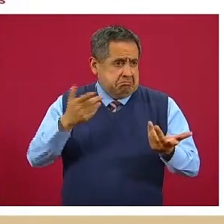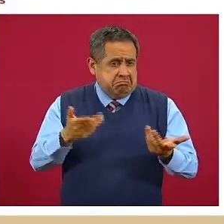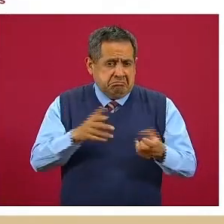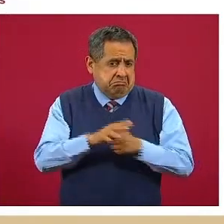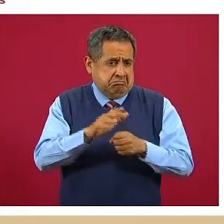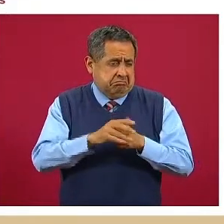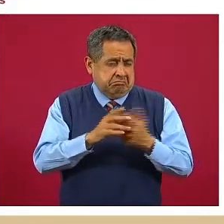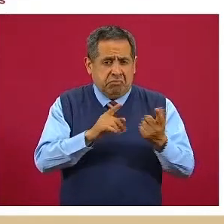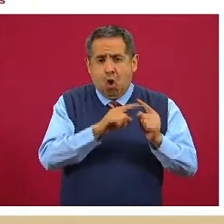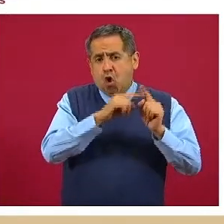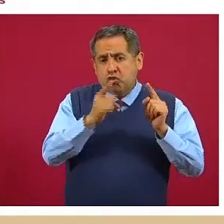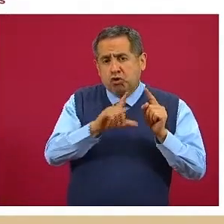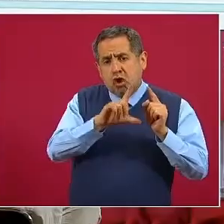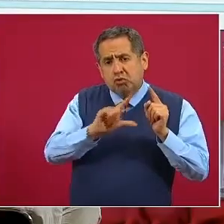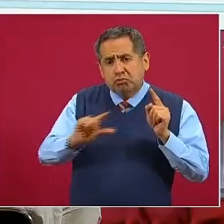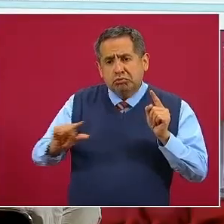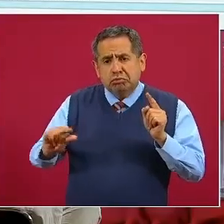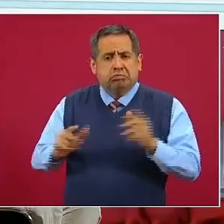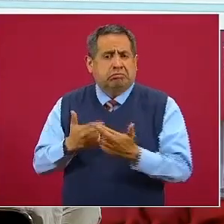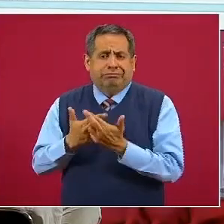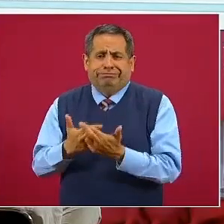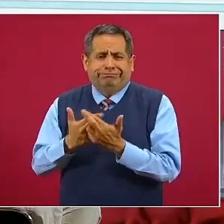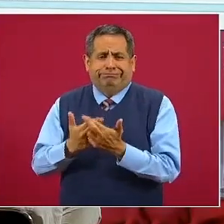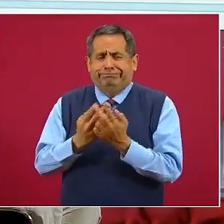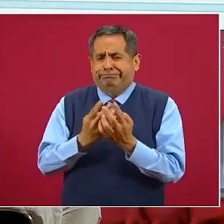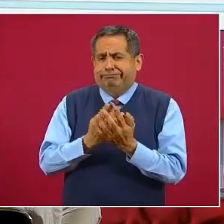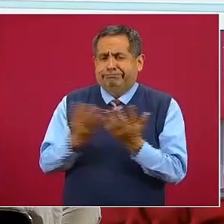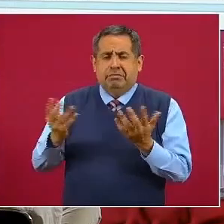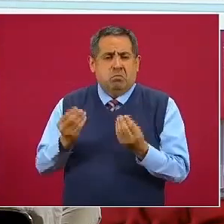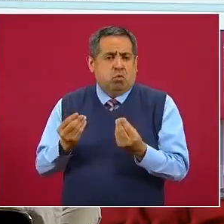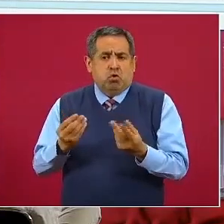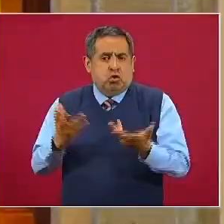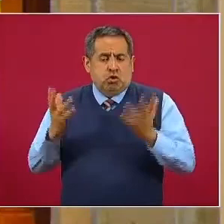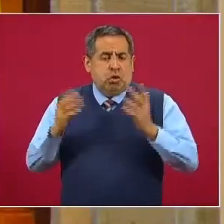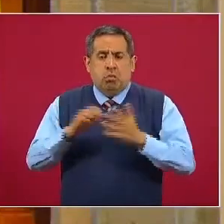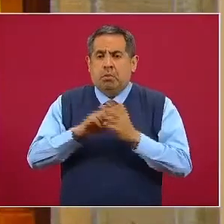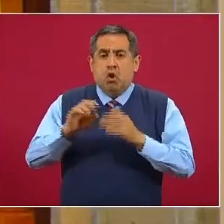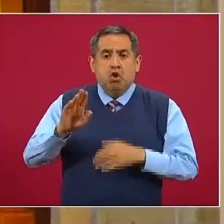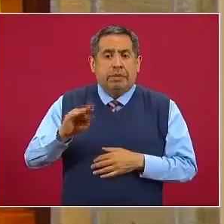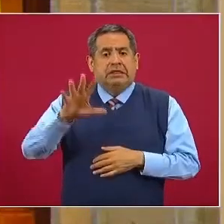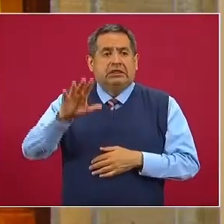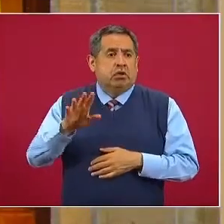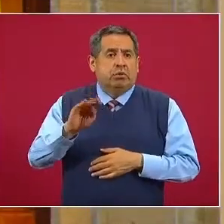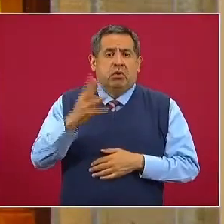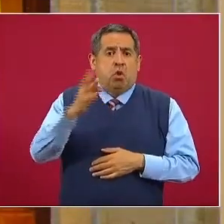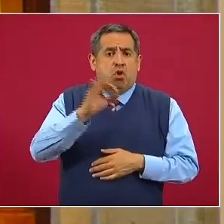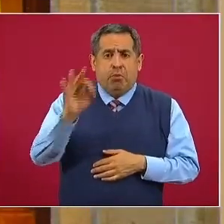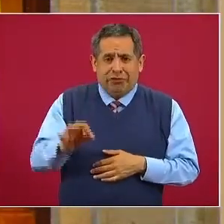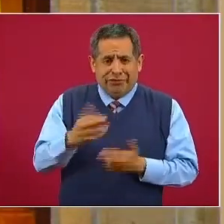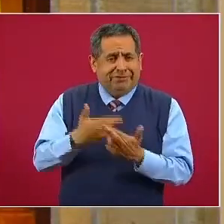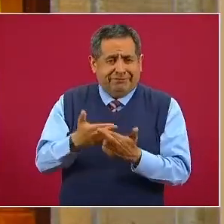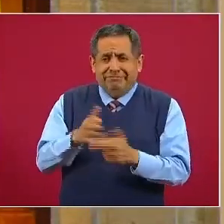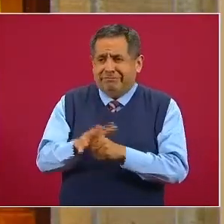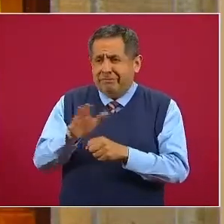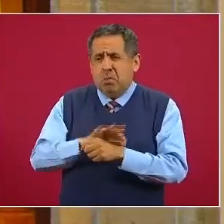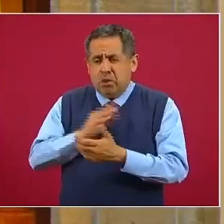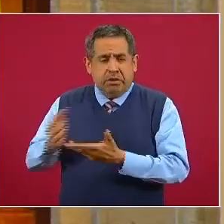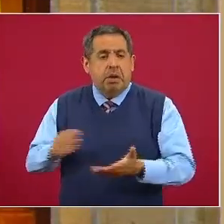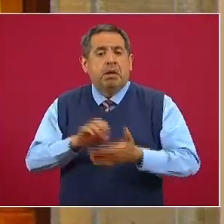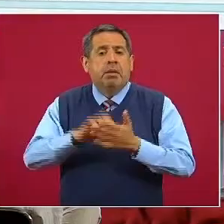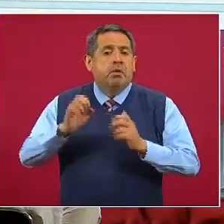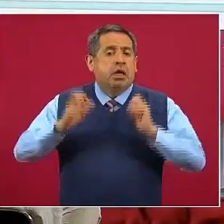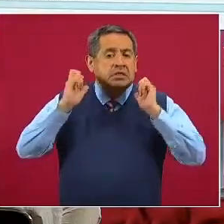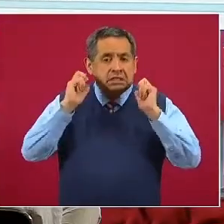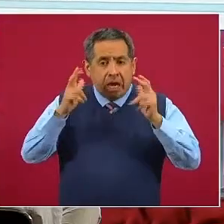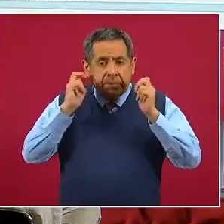ocupación tiene, pero tenemos disponibilidades tan altas como de 95, 94%, por ejemplo, en Chiapas